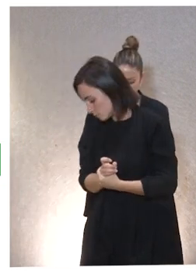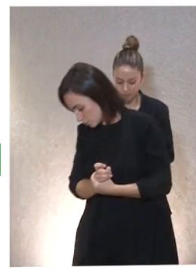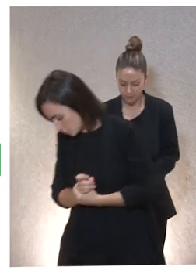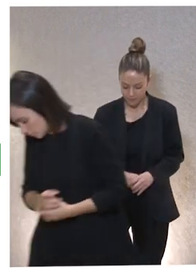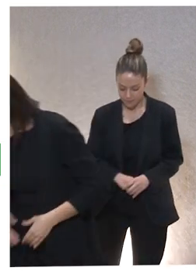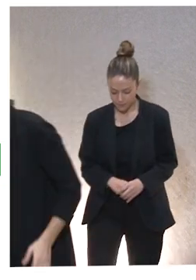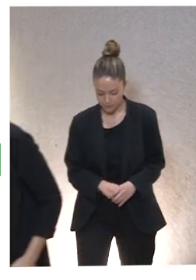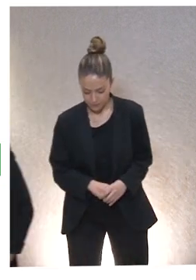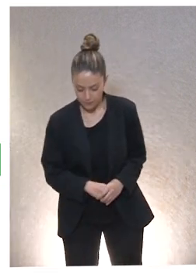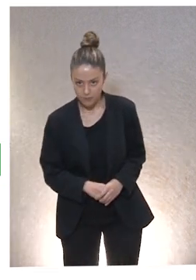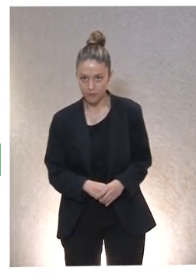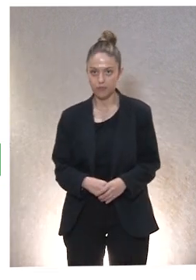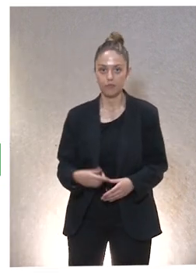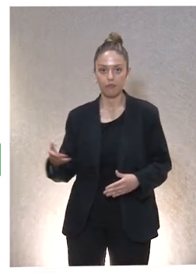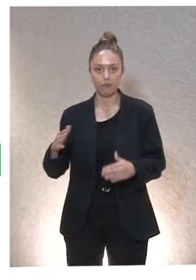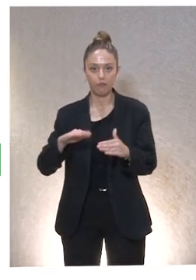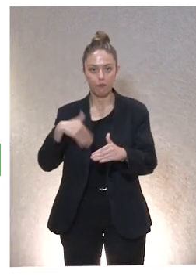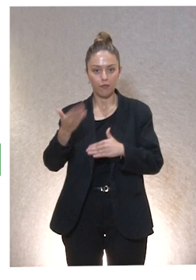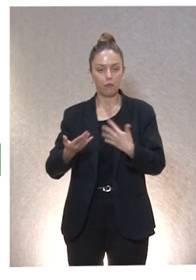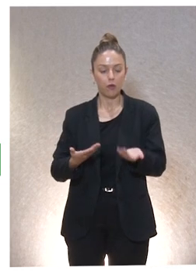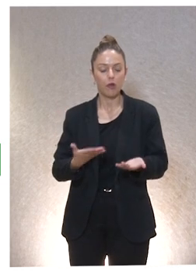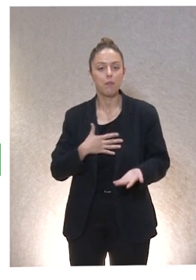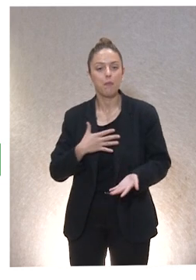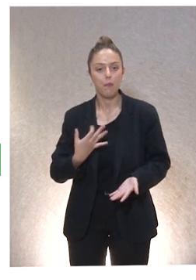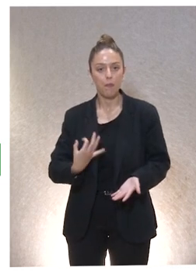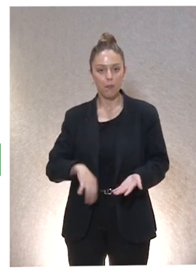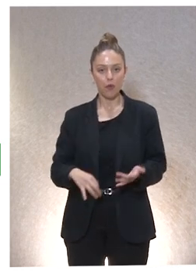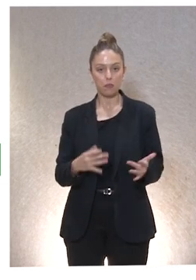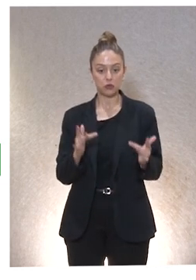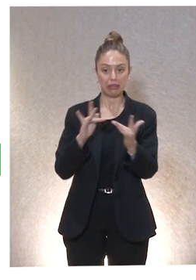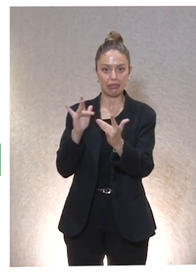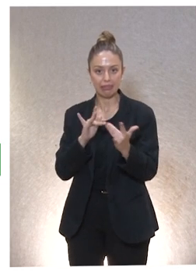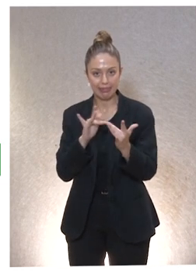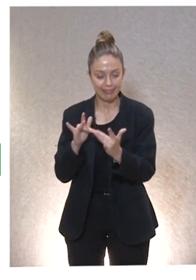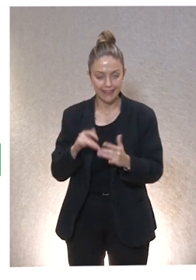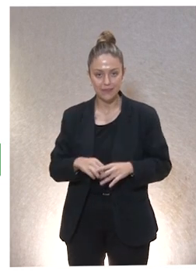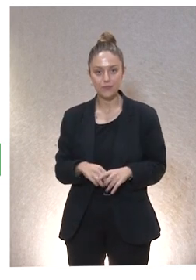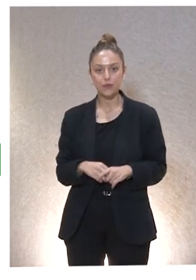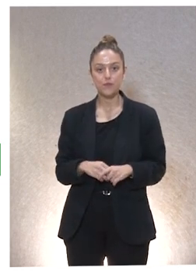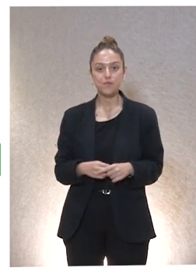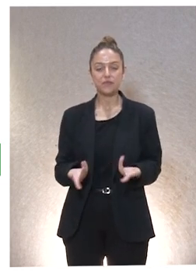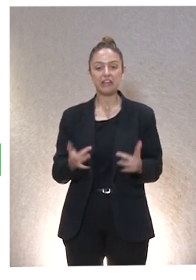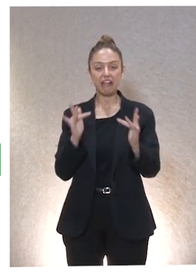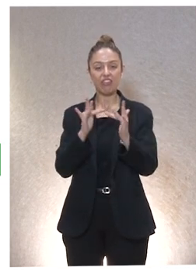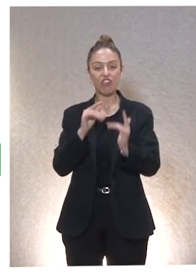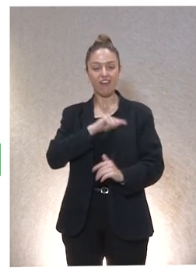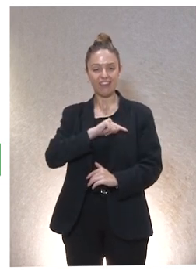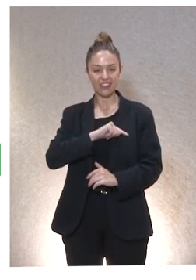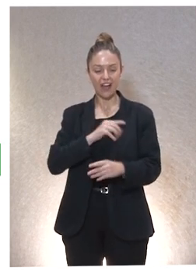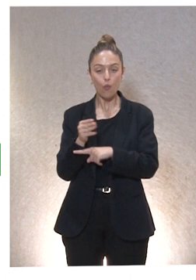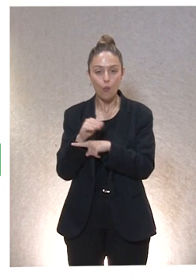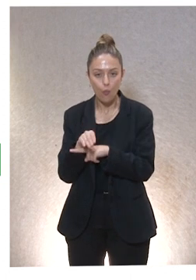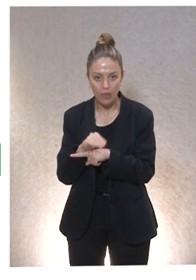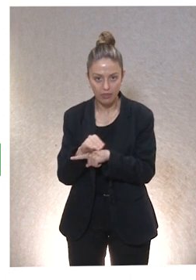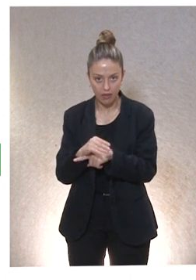podemos en los pasillos y demás, podemos tener esos intercambios. La relación ética de cuidado. El cuidar